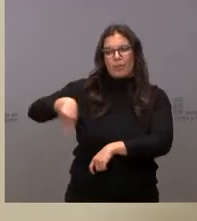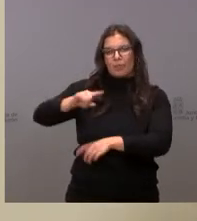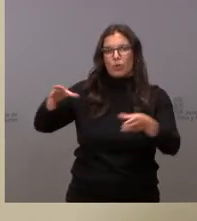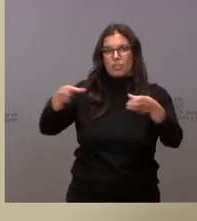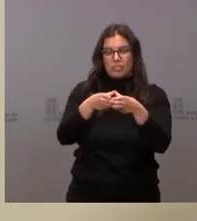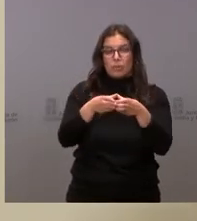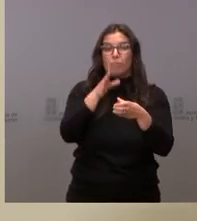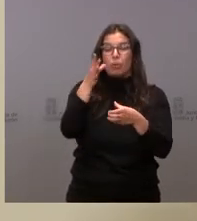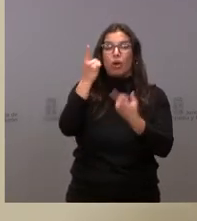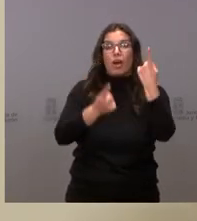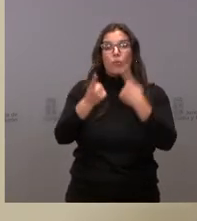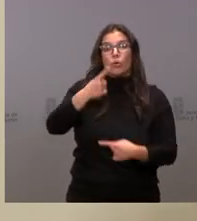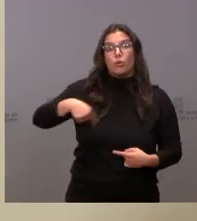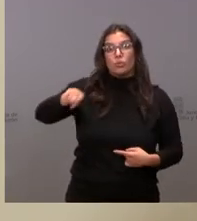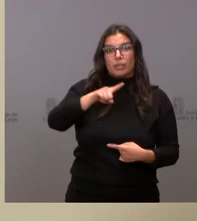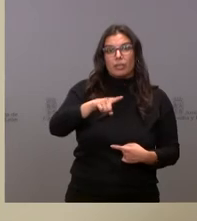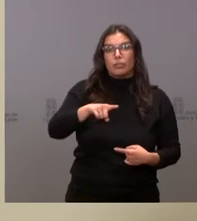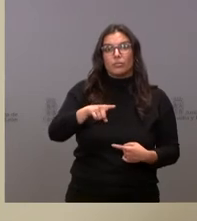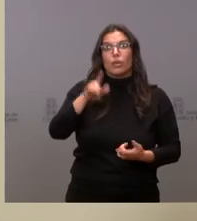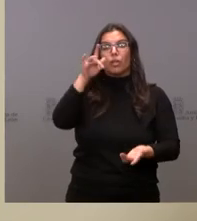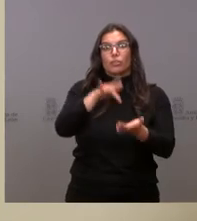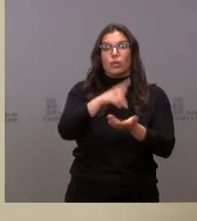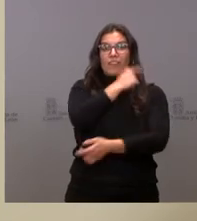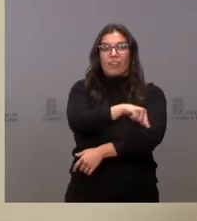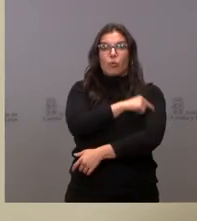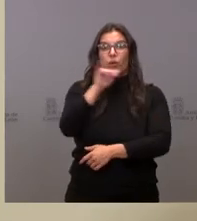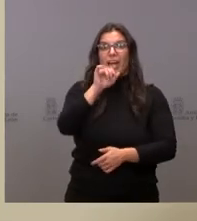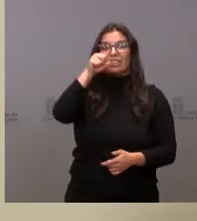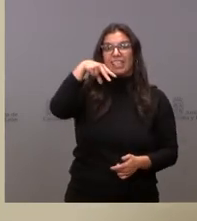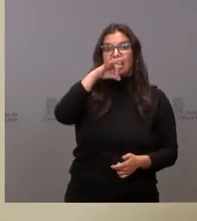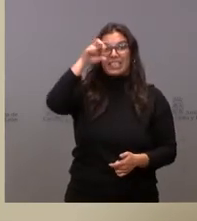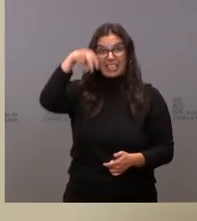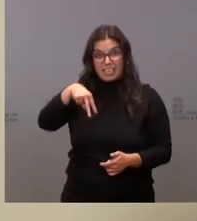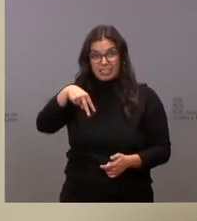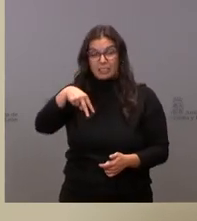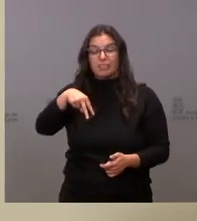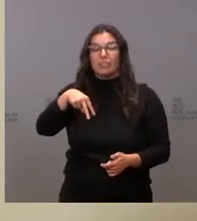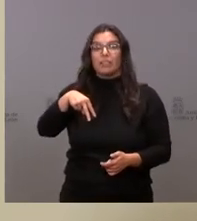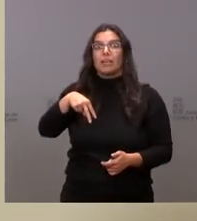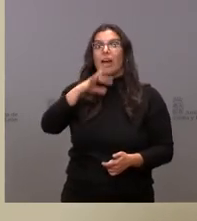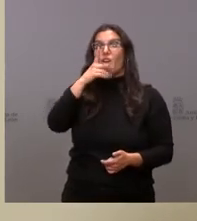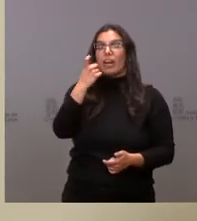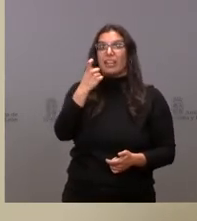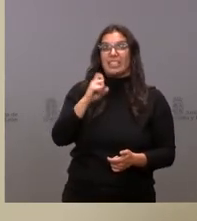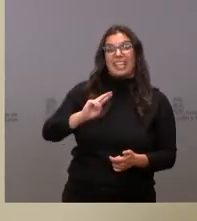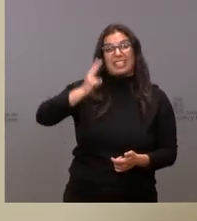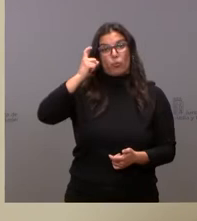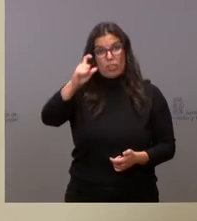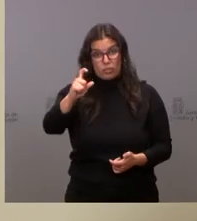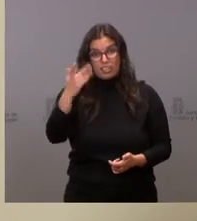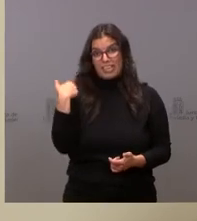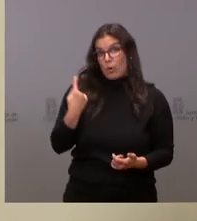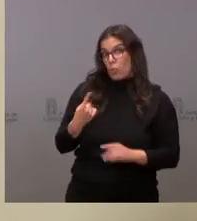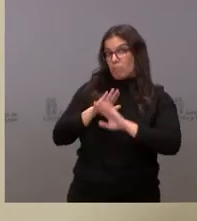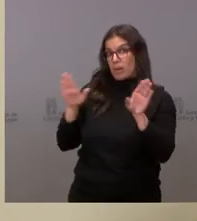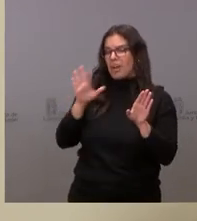parte de estos colectivos fueron también vacunados con Janssen, que, como sabemos ahora, necesitan todos ellos una segunda dosis, que se va a empezar